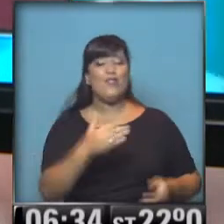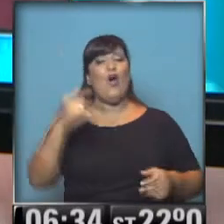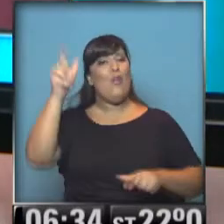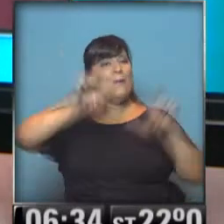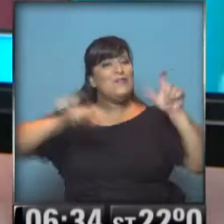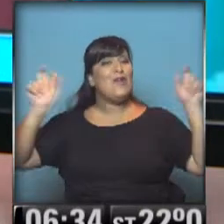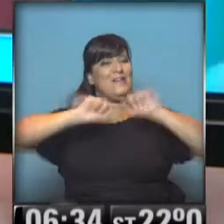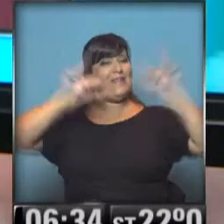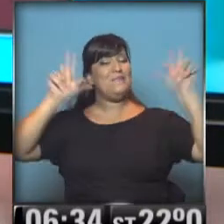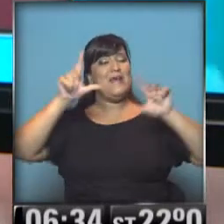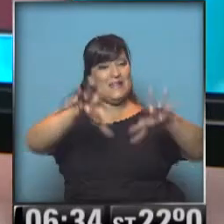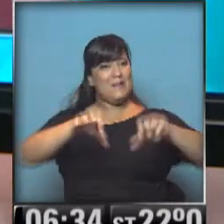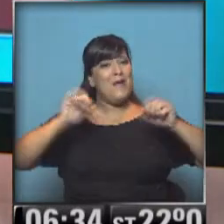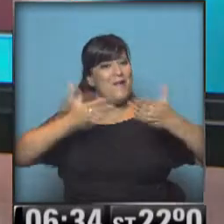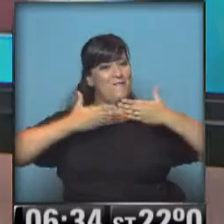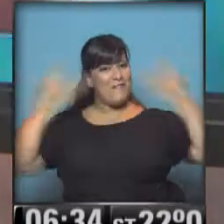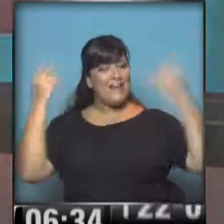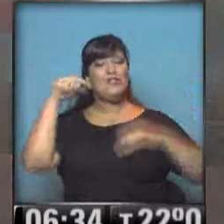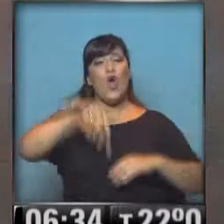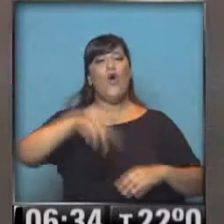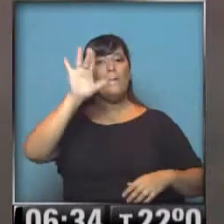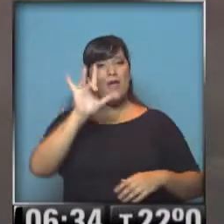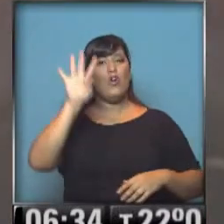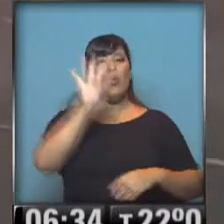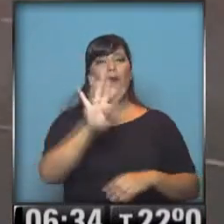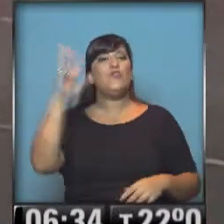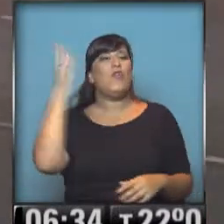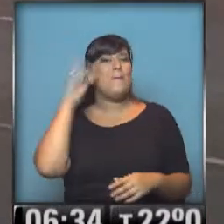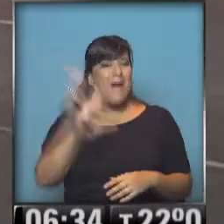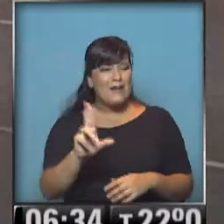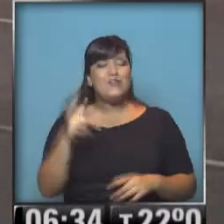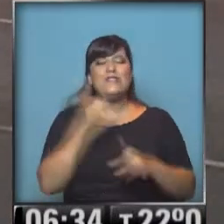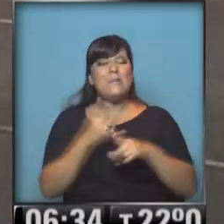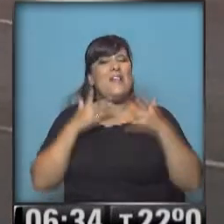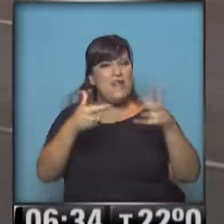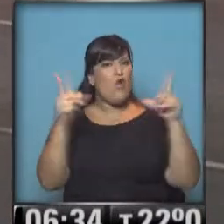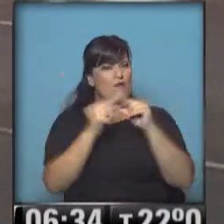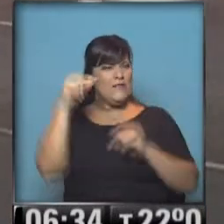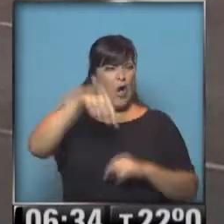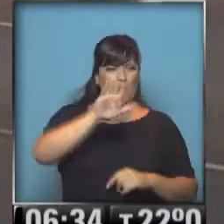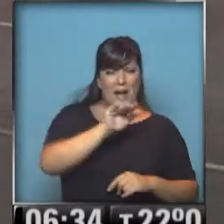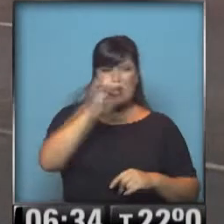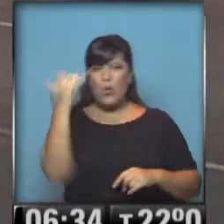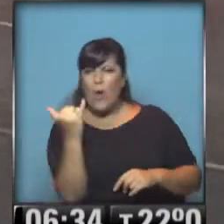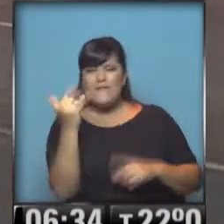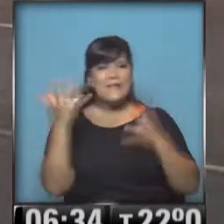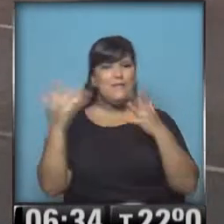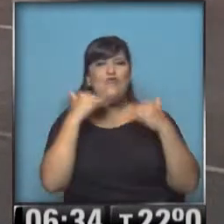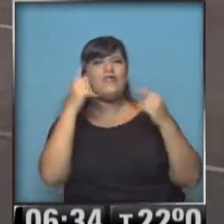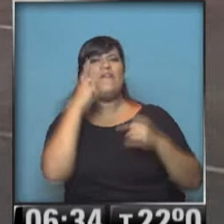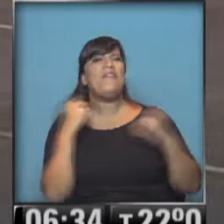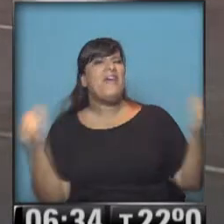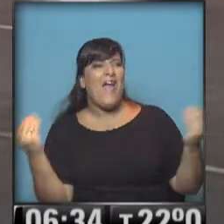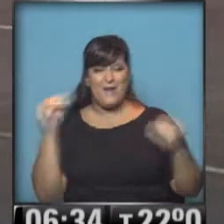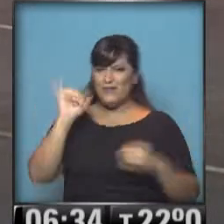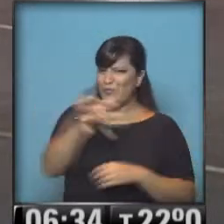tempraneros, Gaby, a este miércoles 4 de marzo. Siempre digo la fecha, porque viste que a veces pasa que estamos a martes, a jueves, a viernes. Uno no sabe en qué día vive.